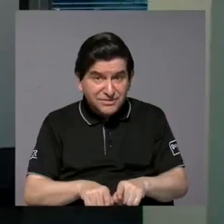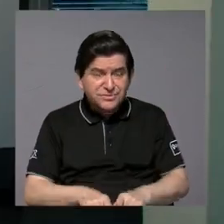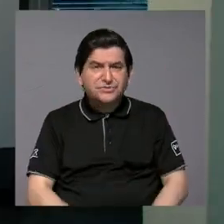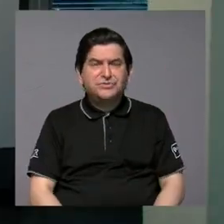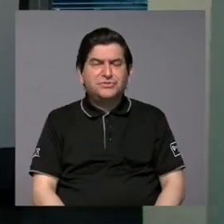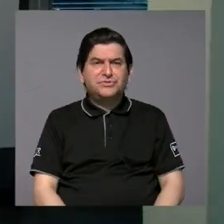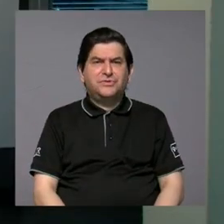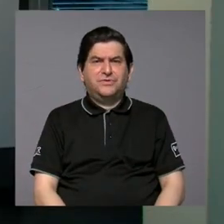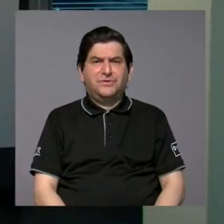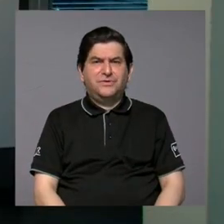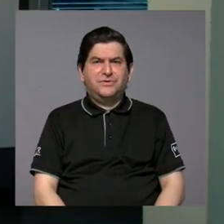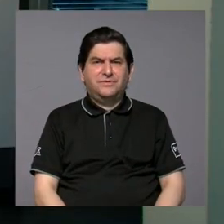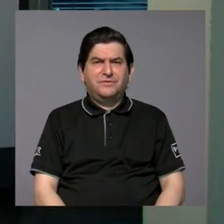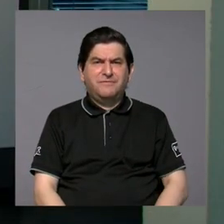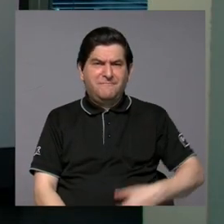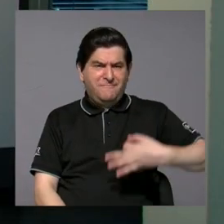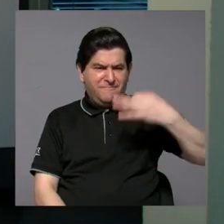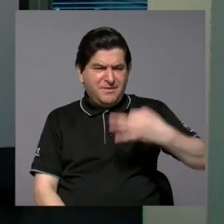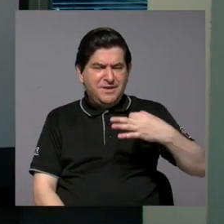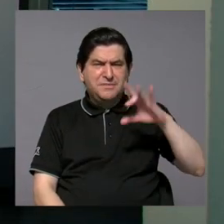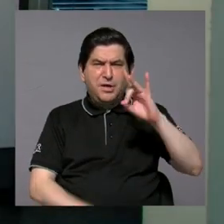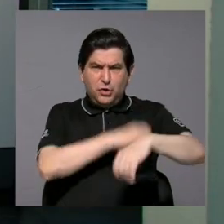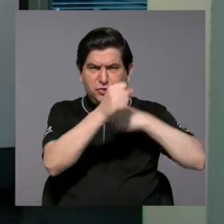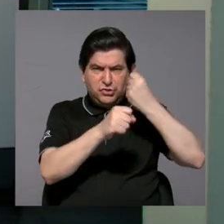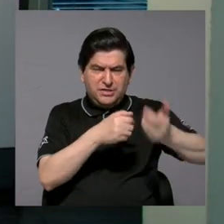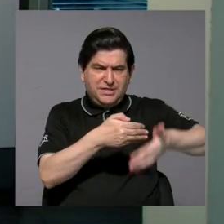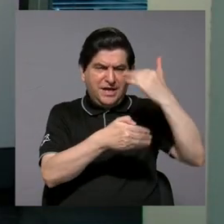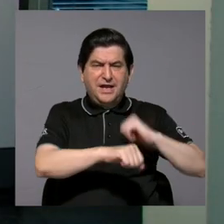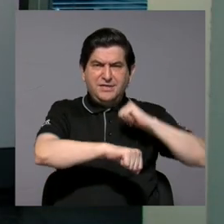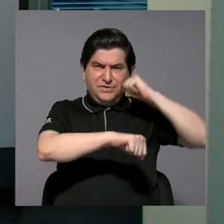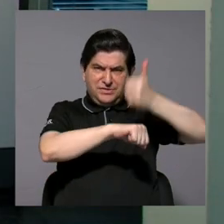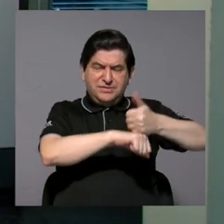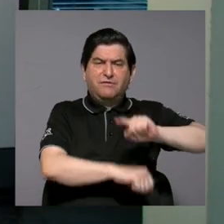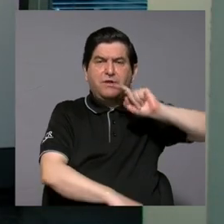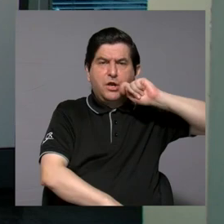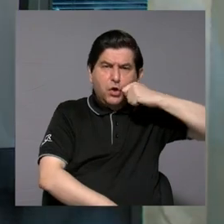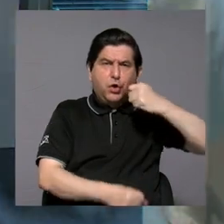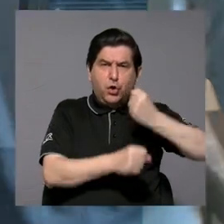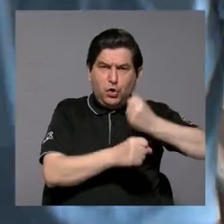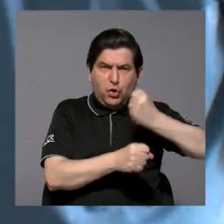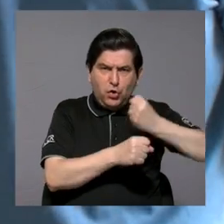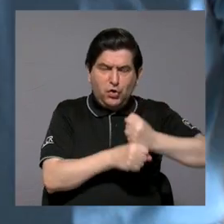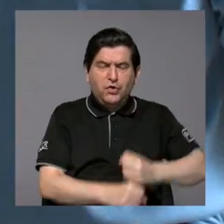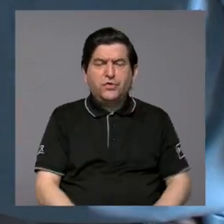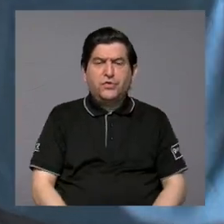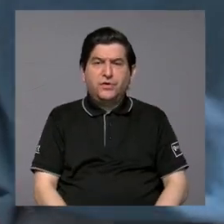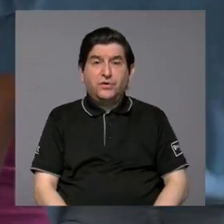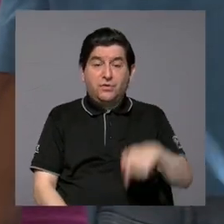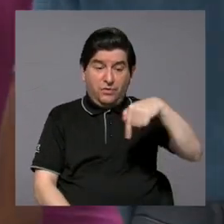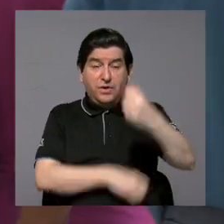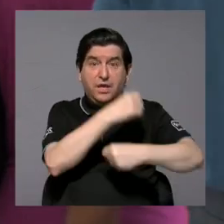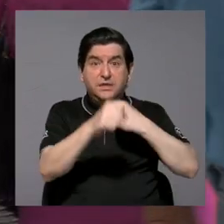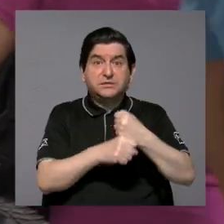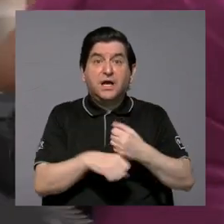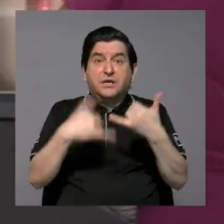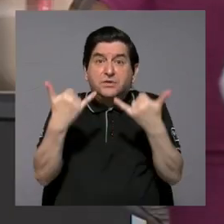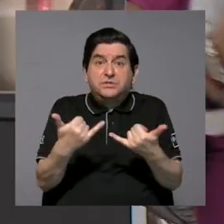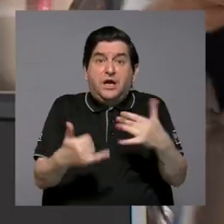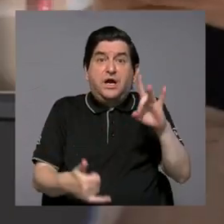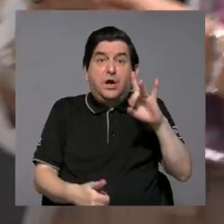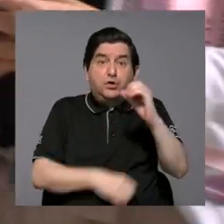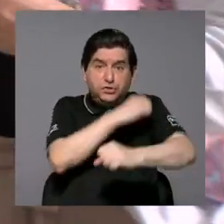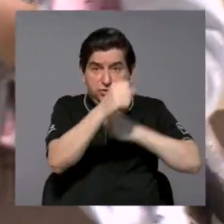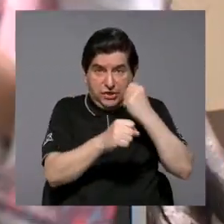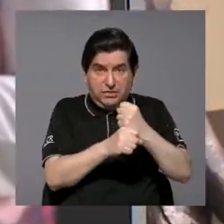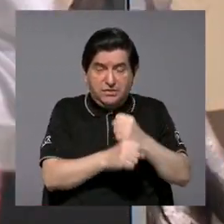se crea muy marcada hace 80 años el Código de Trabajo, que este año se está cumpliendo 80 años. Se